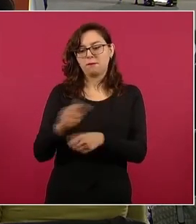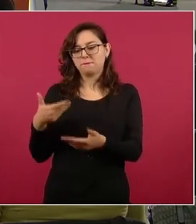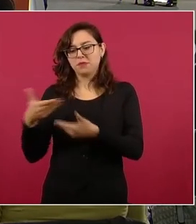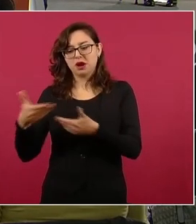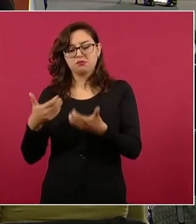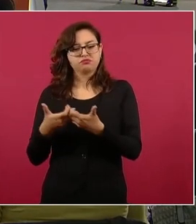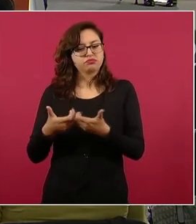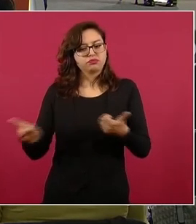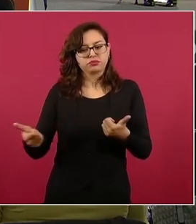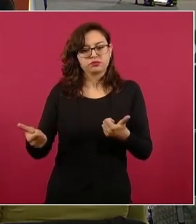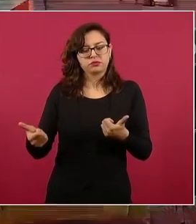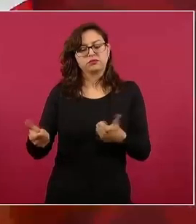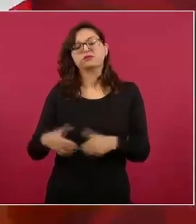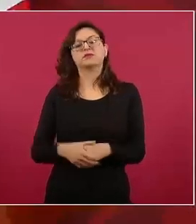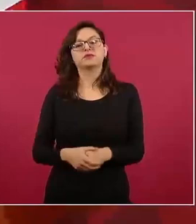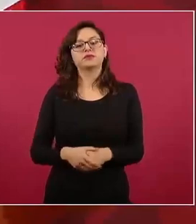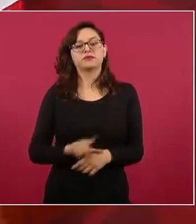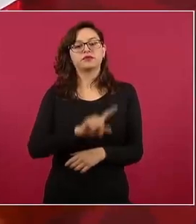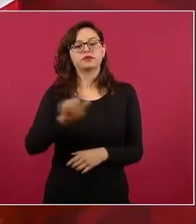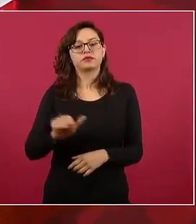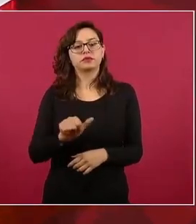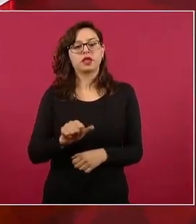en 1948